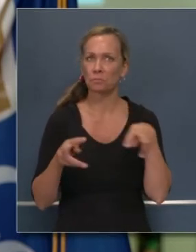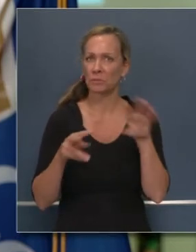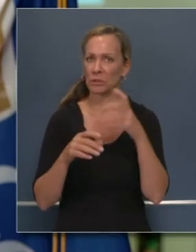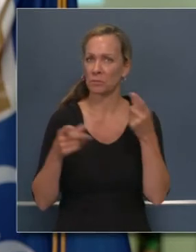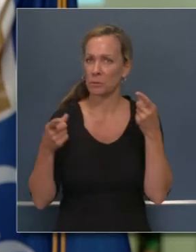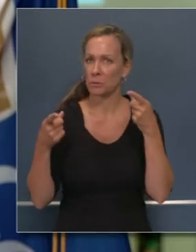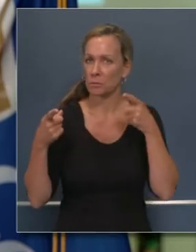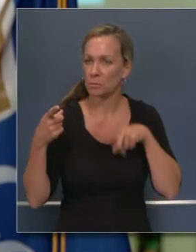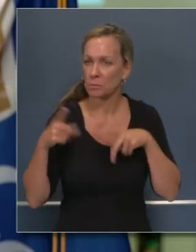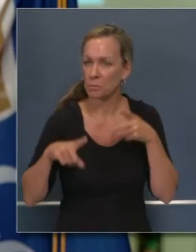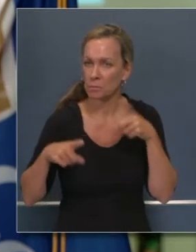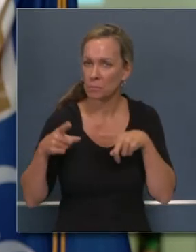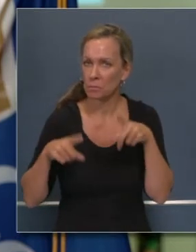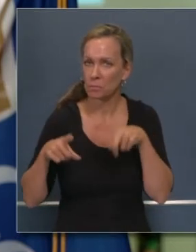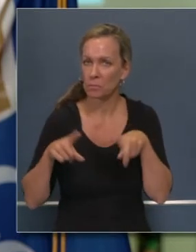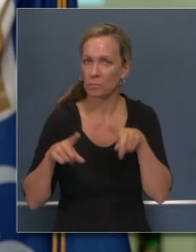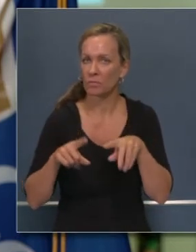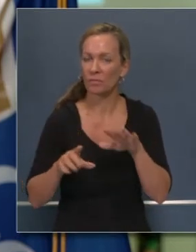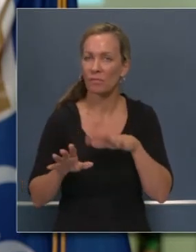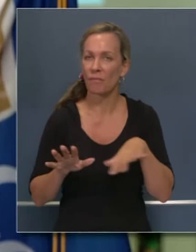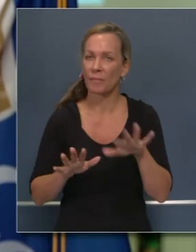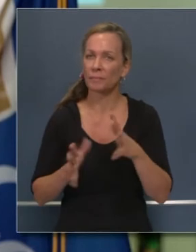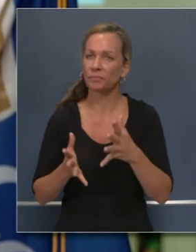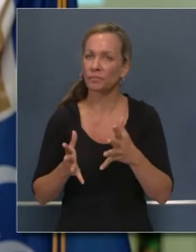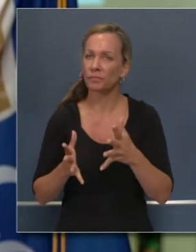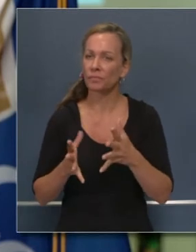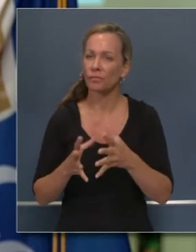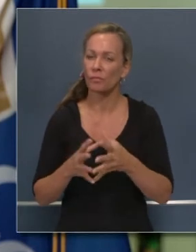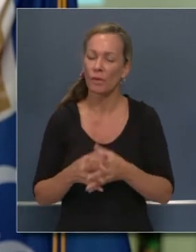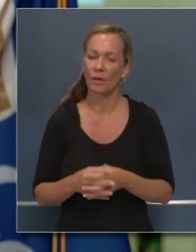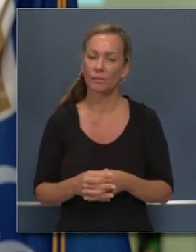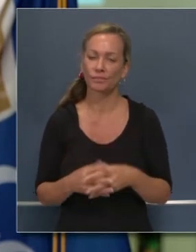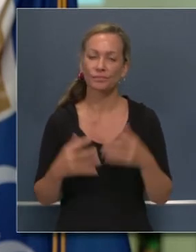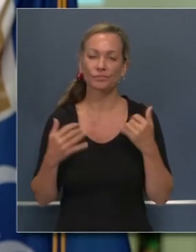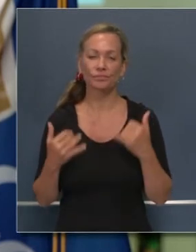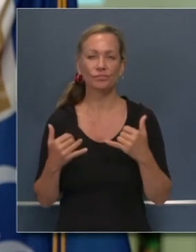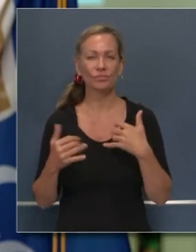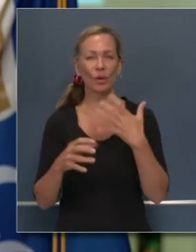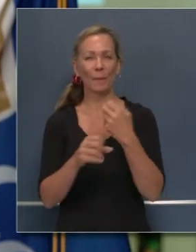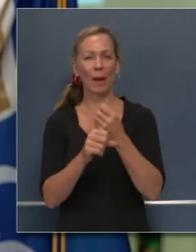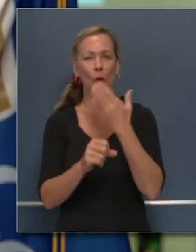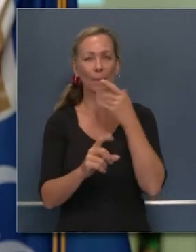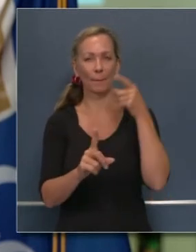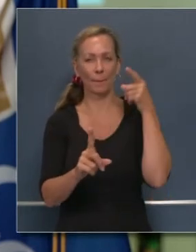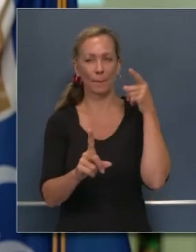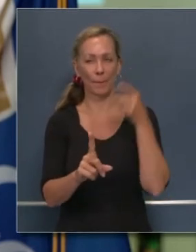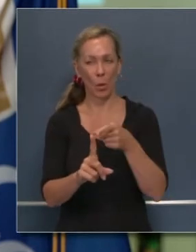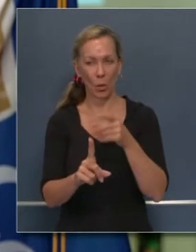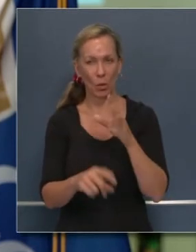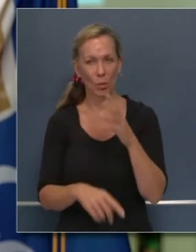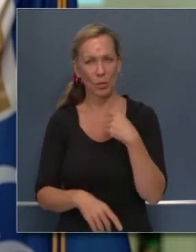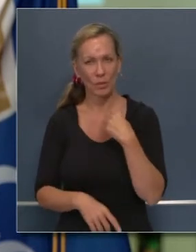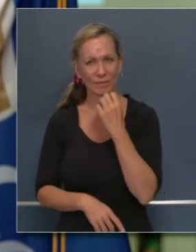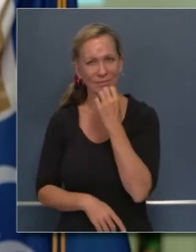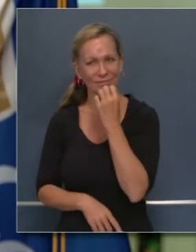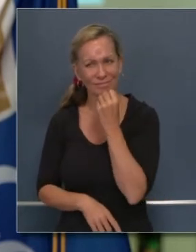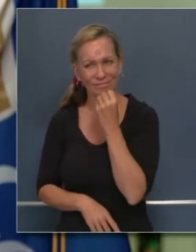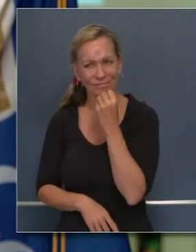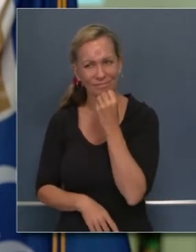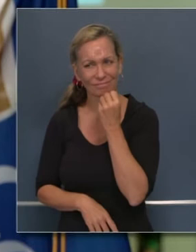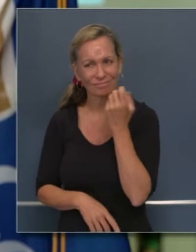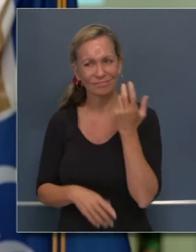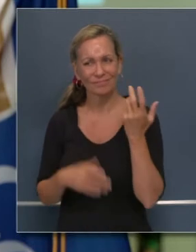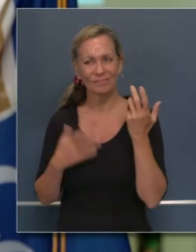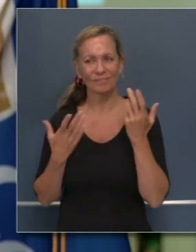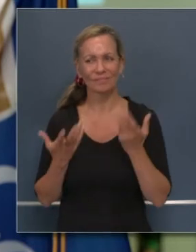con las diferentes partes interesadas, y es la respuesta directa. Pero quiero decir una cosa más. Yo valoro el dinamismo de la